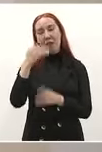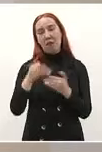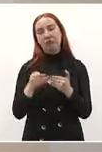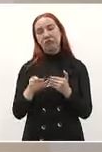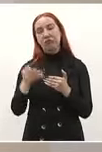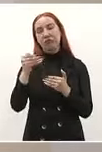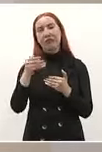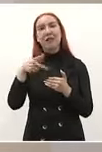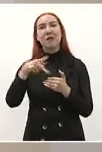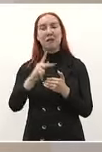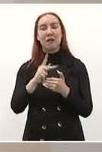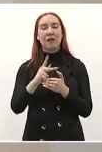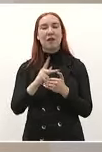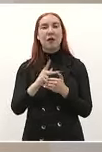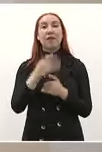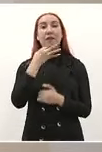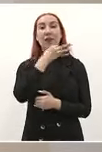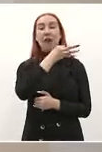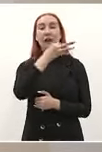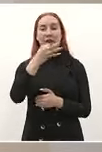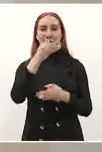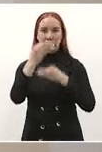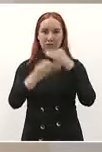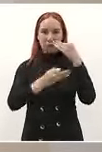que amor con amor se paga